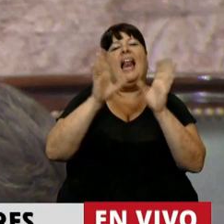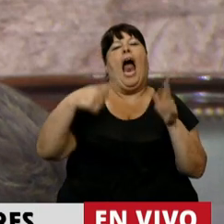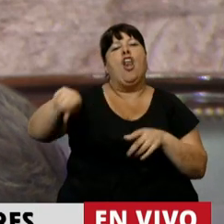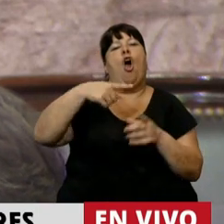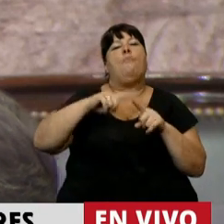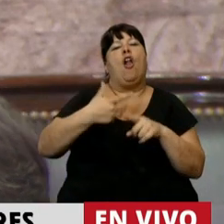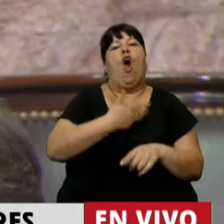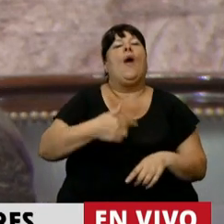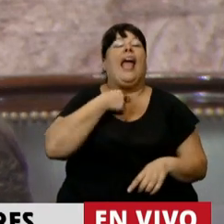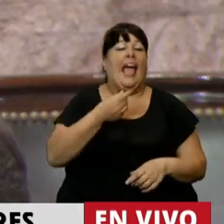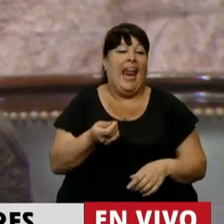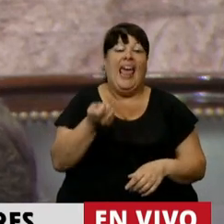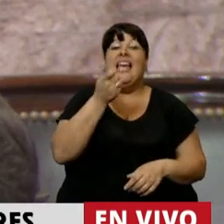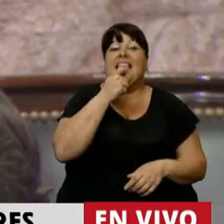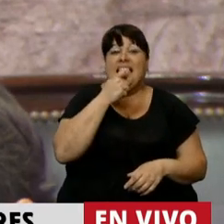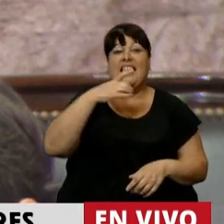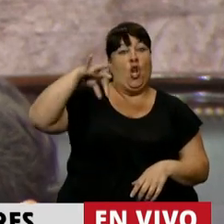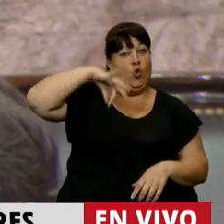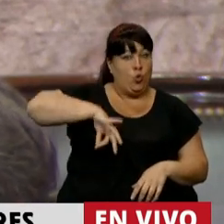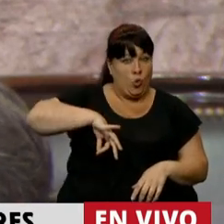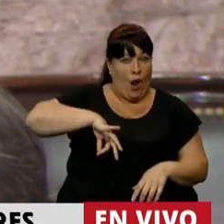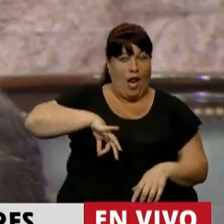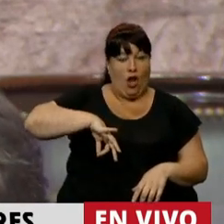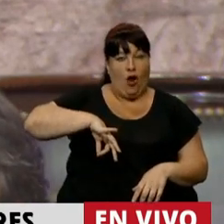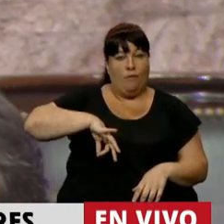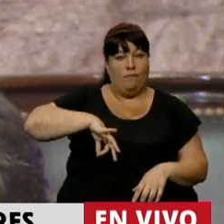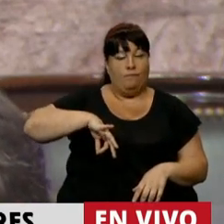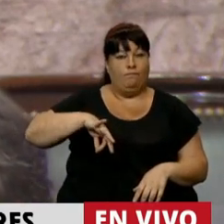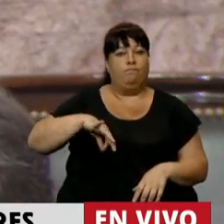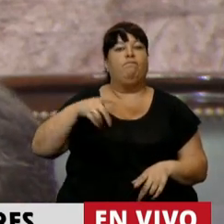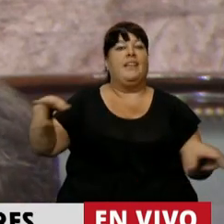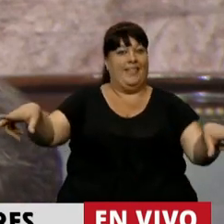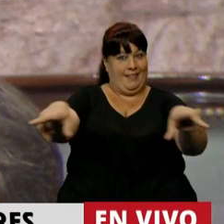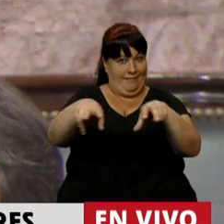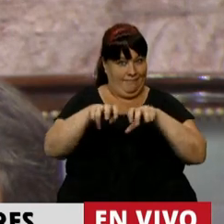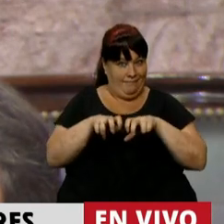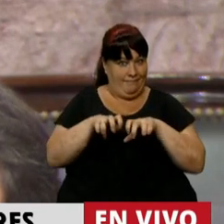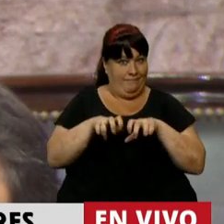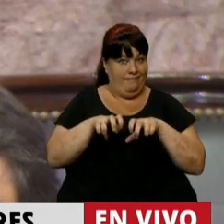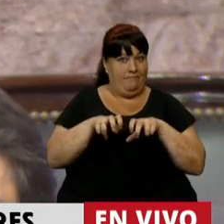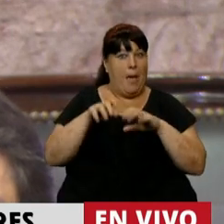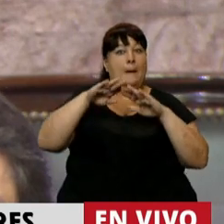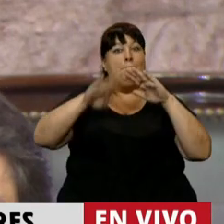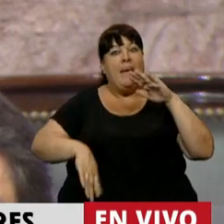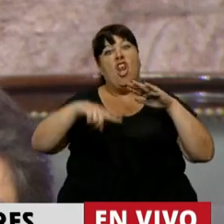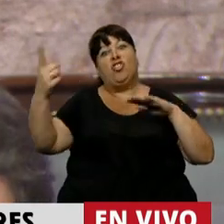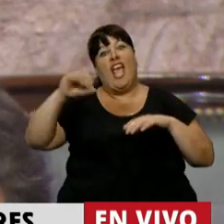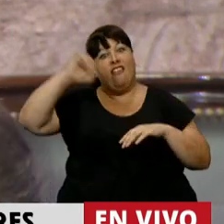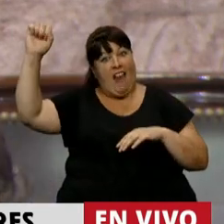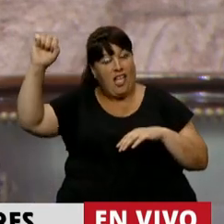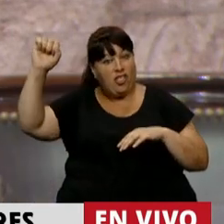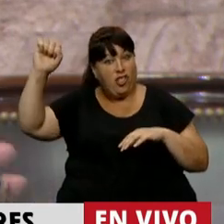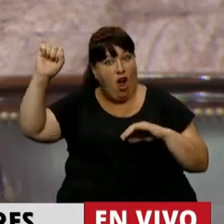política del gobierno de que si los salarios y la recaudación van por debajo de la inflación,